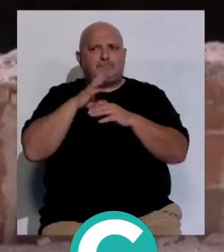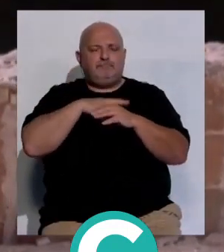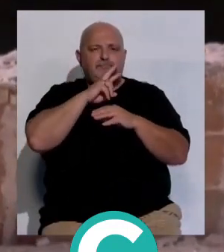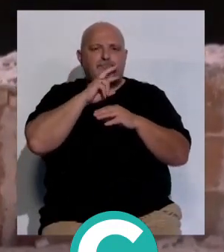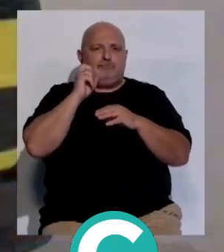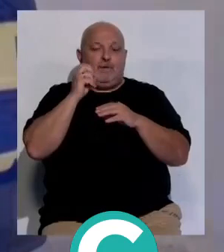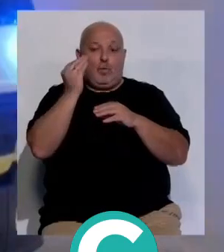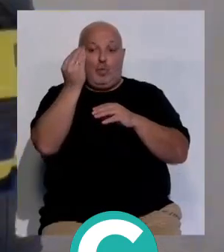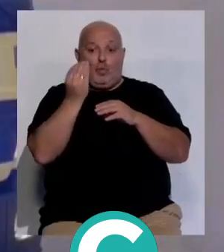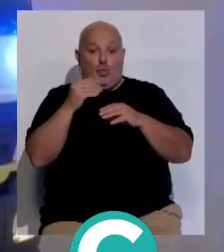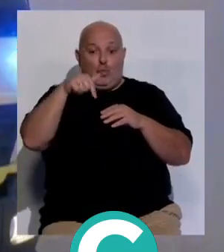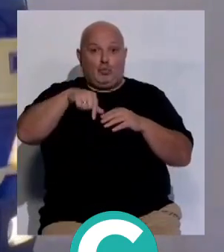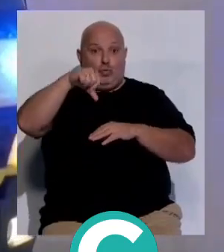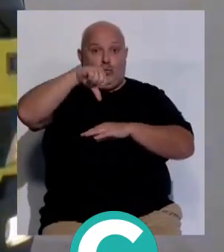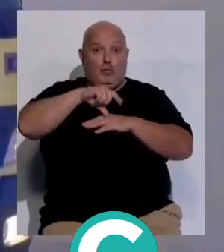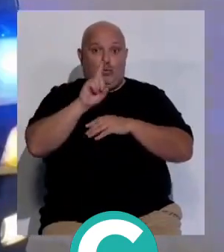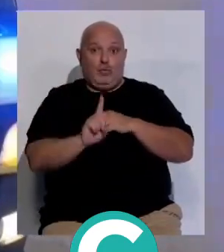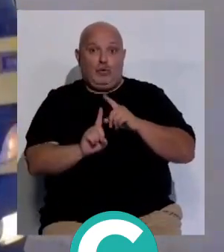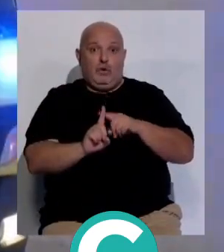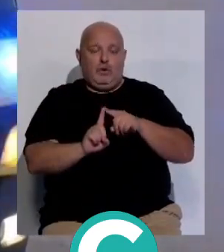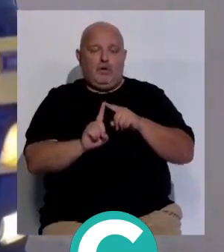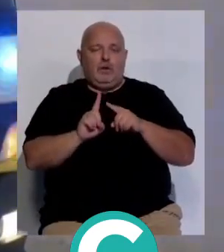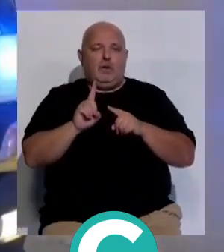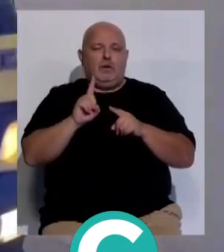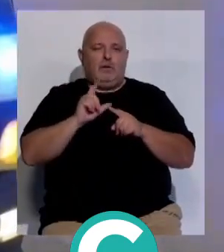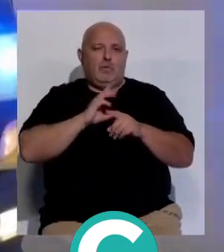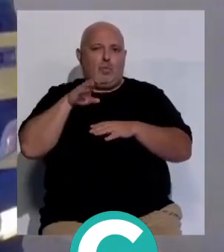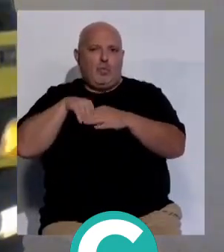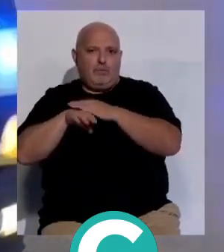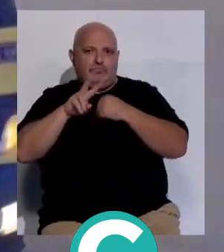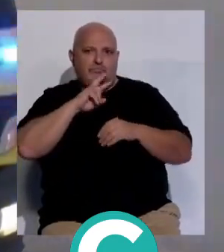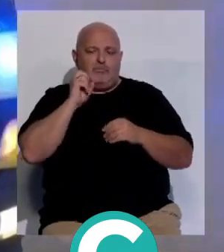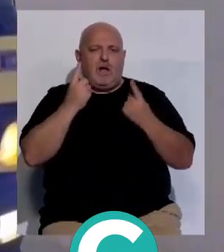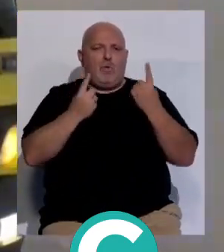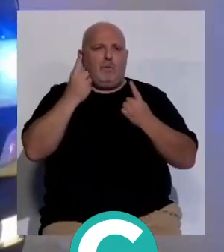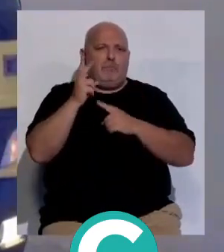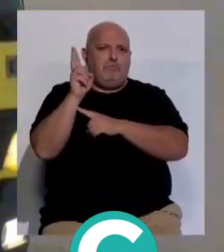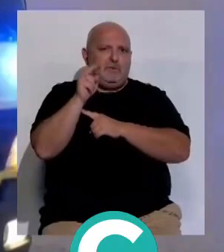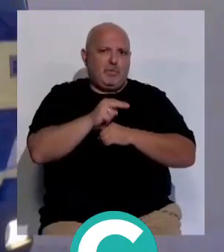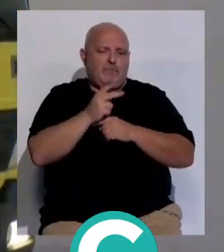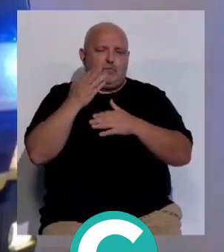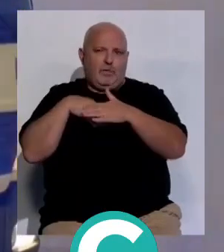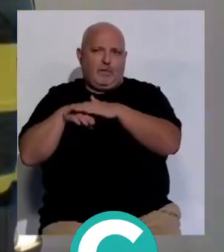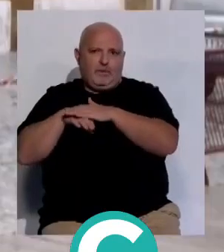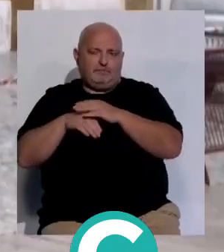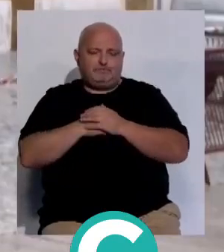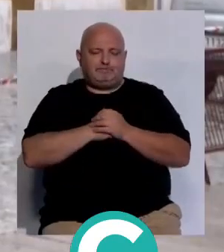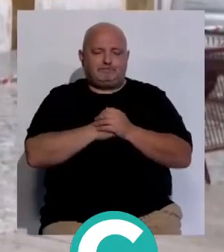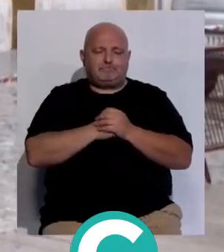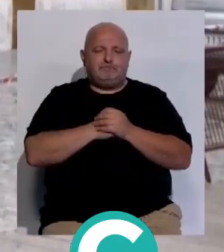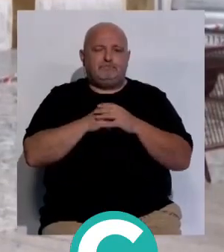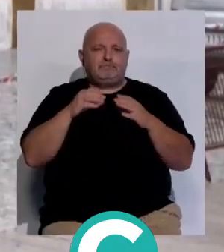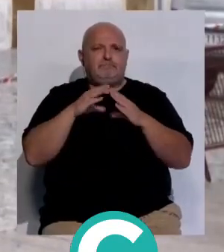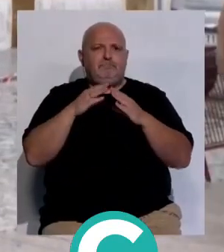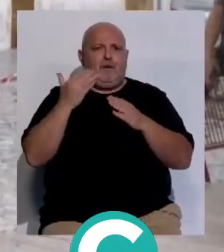debajo del lugar donde se produjo el derrumbe así también como otras obras pictóricas. Recordar que el